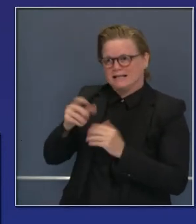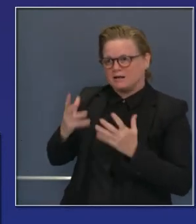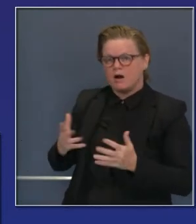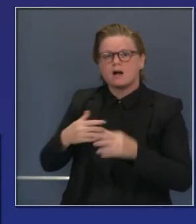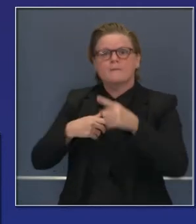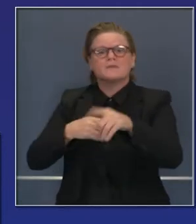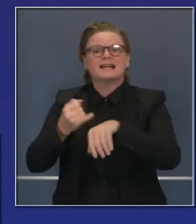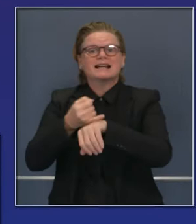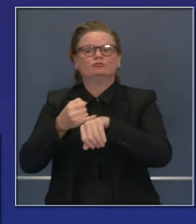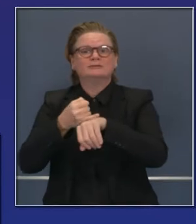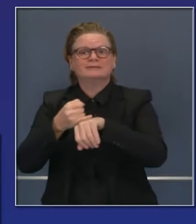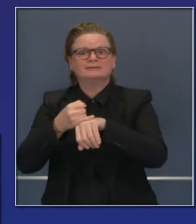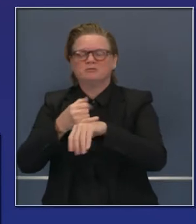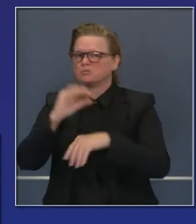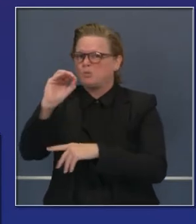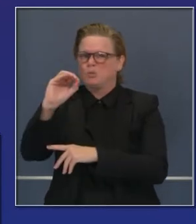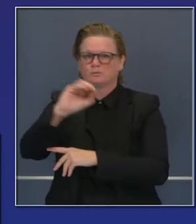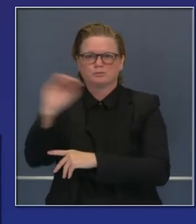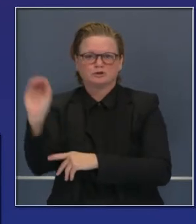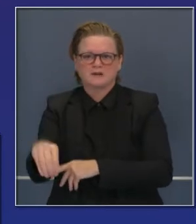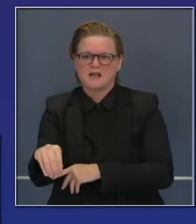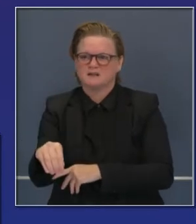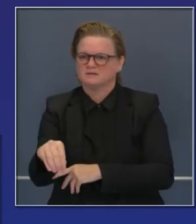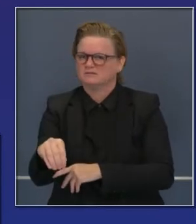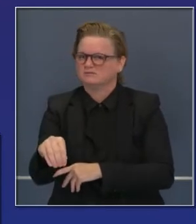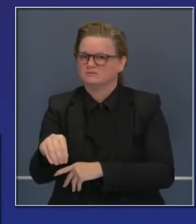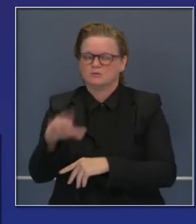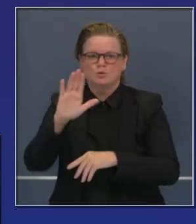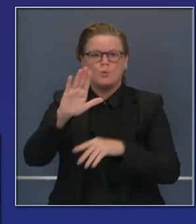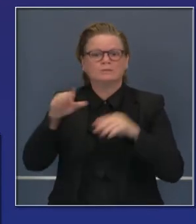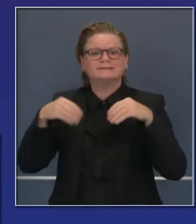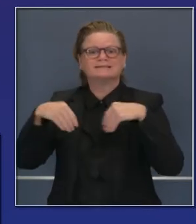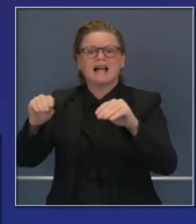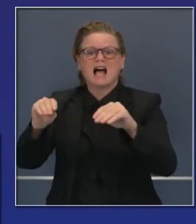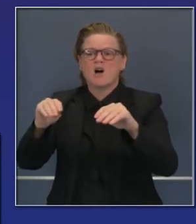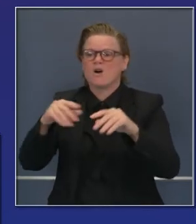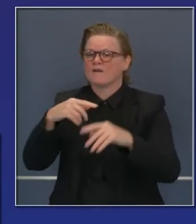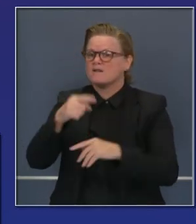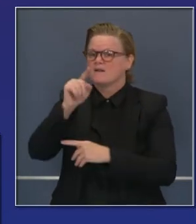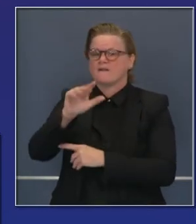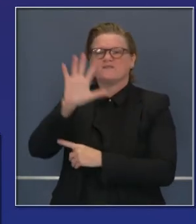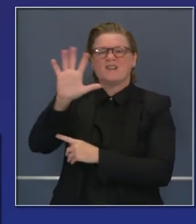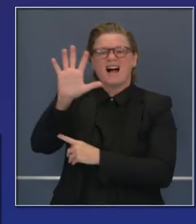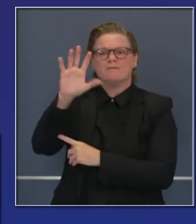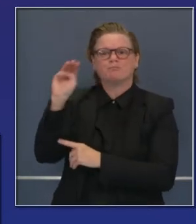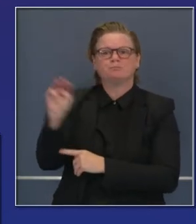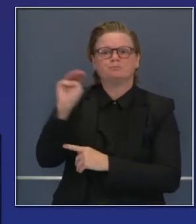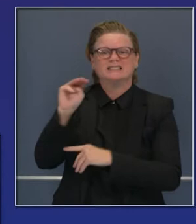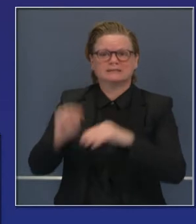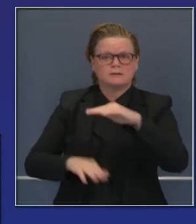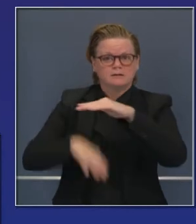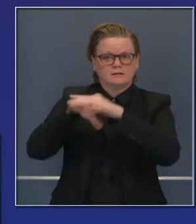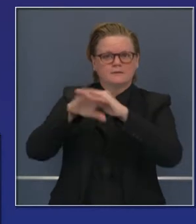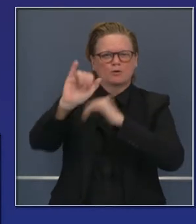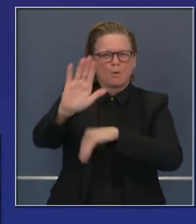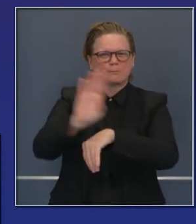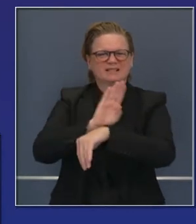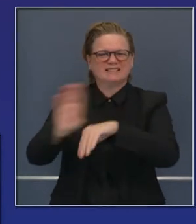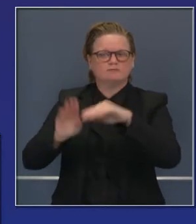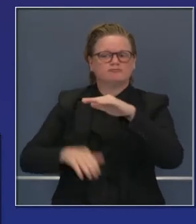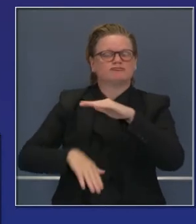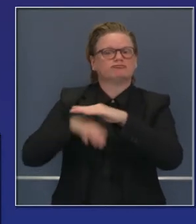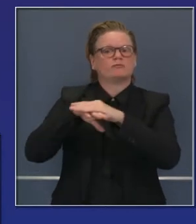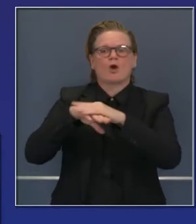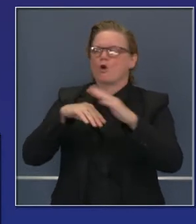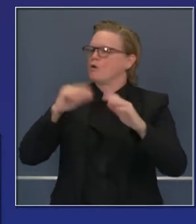tengan más de cinco millones de dólares en venta, será 3%. Así que quiero aclarar este segundo punto. Los pagos de intereses a